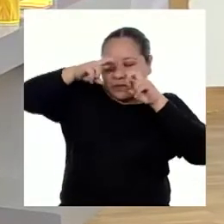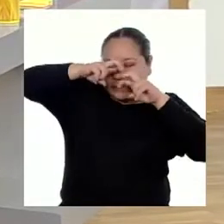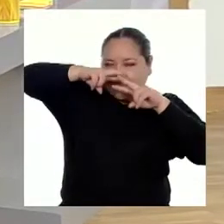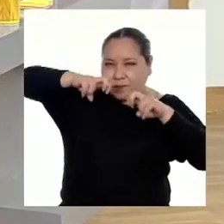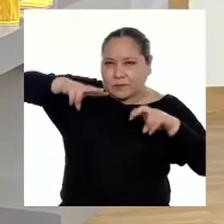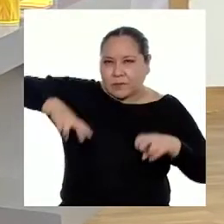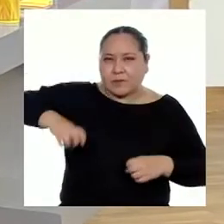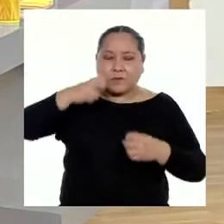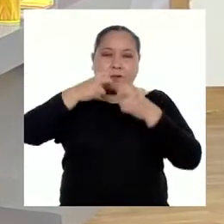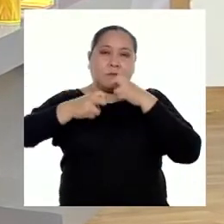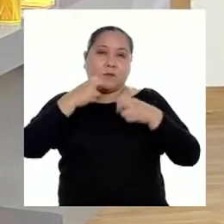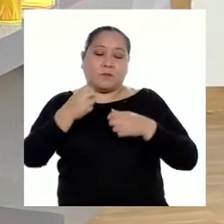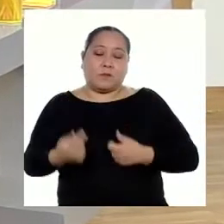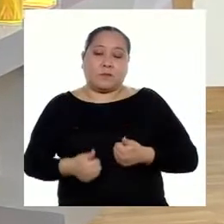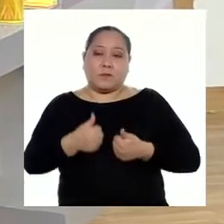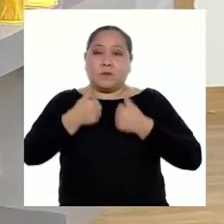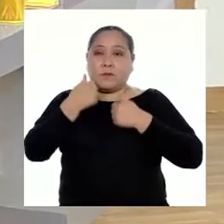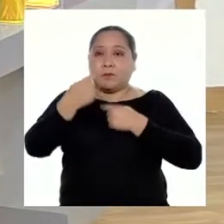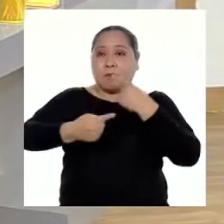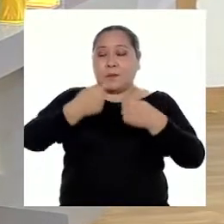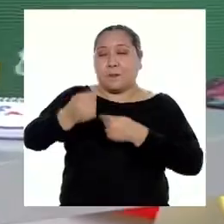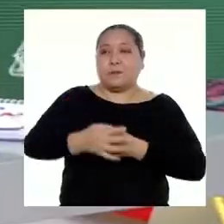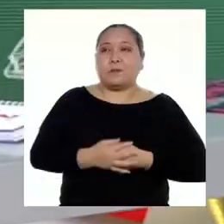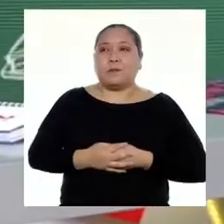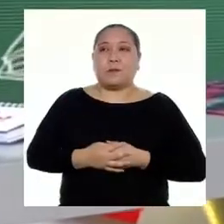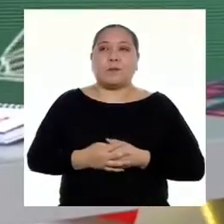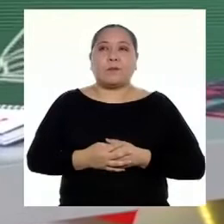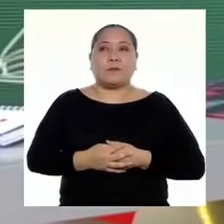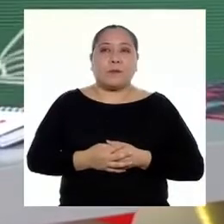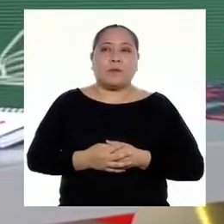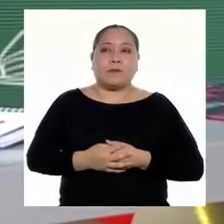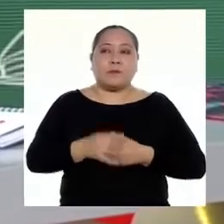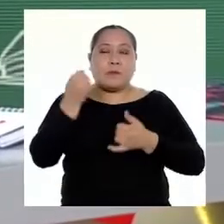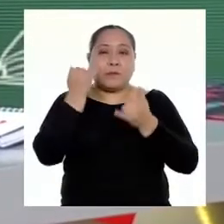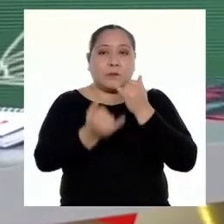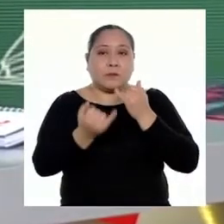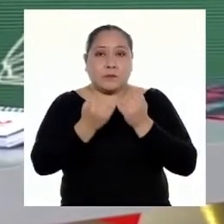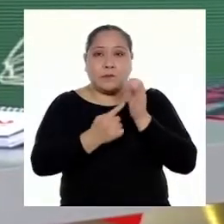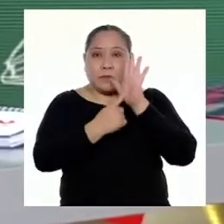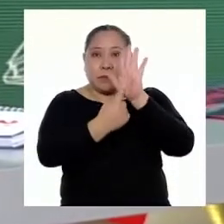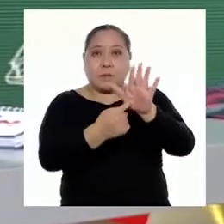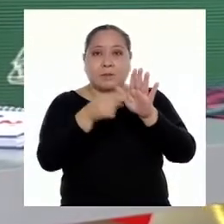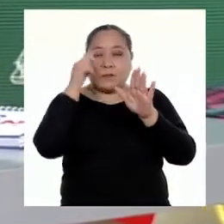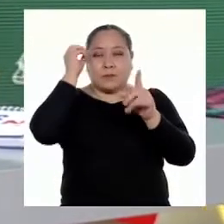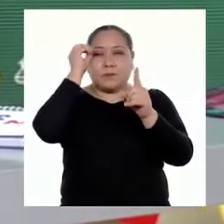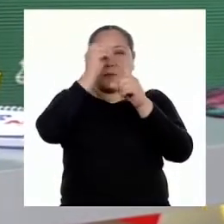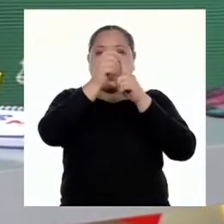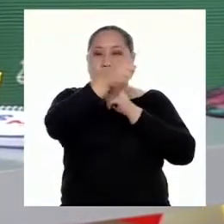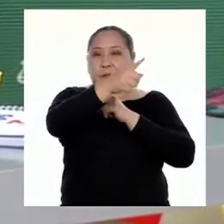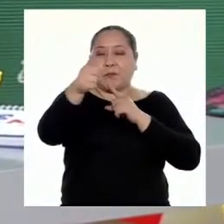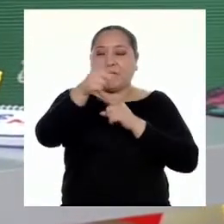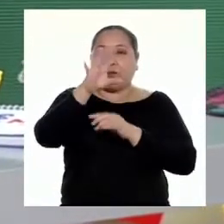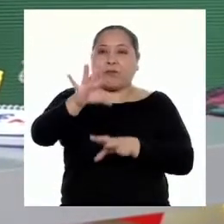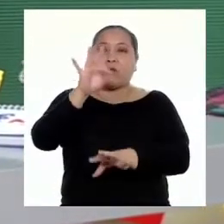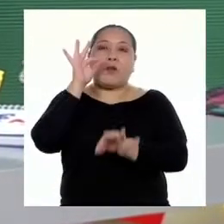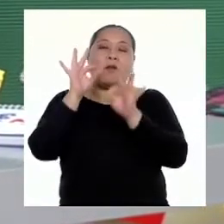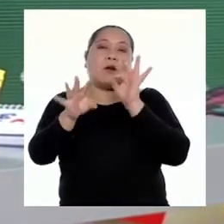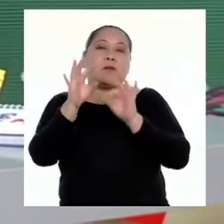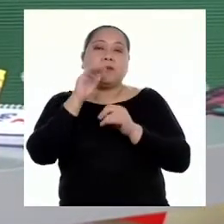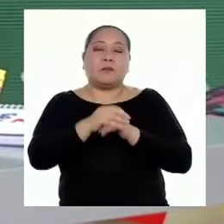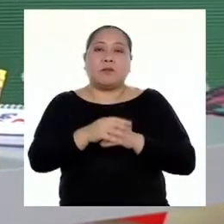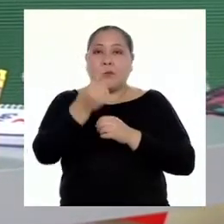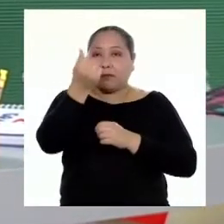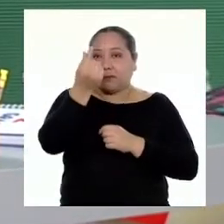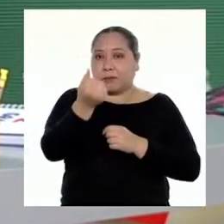situaciones problemáticas de nuestro día a día. Al final, les dejamos un reto. Ustedes tenían que hallar el precio de una